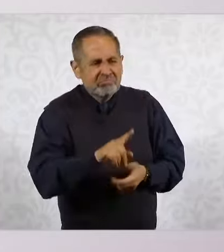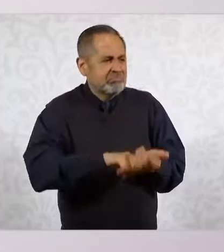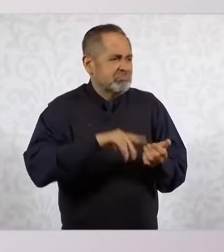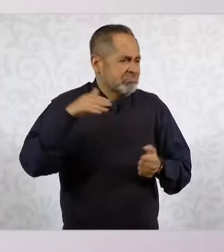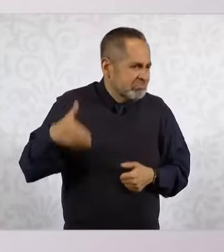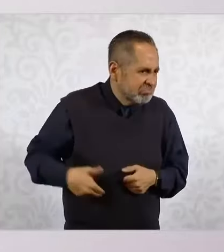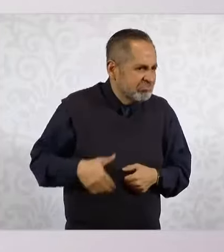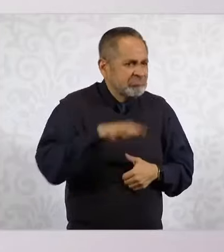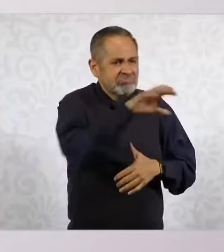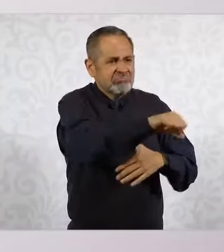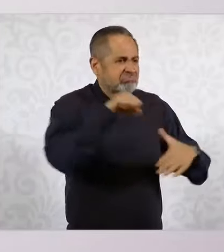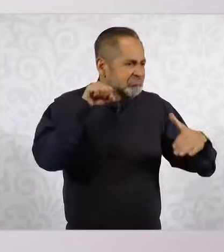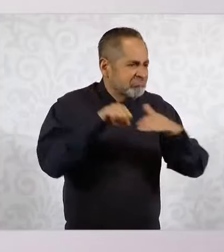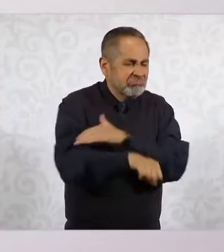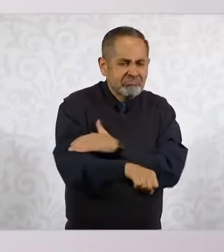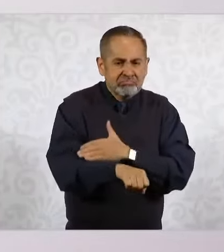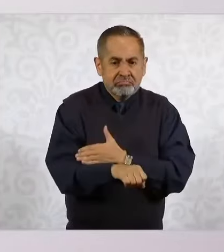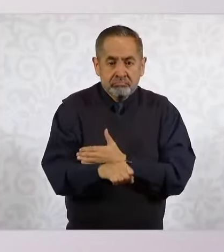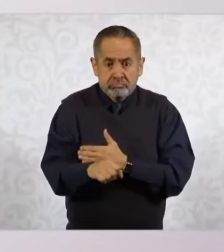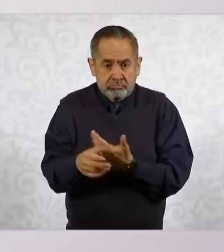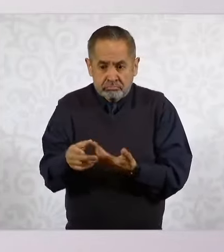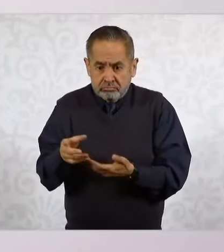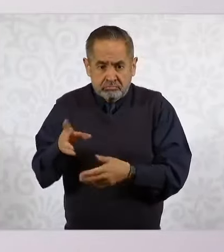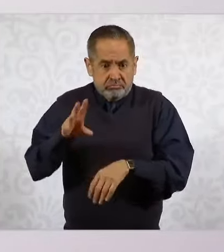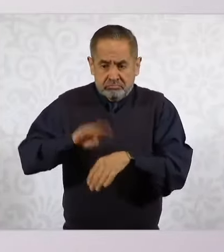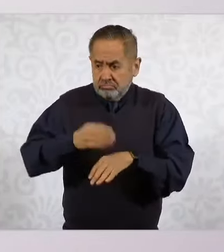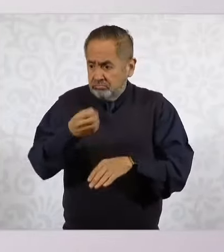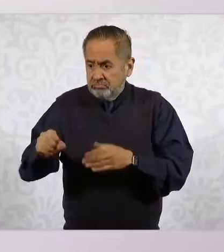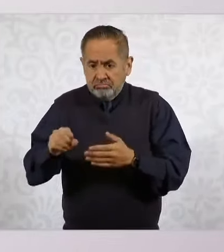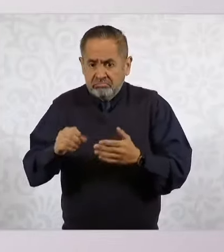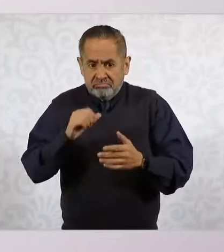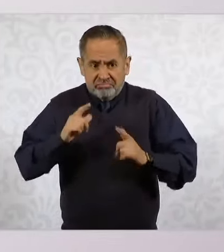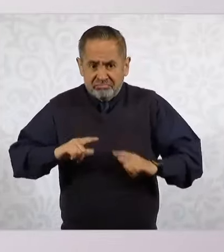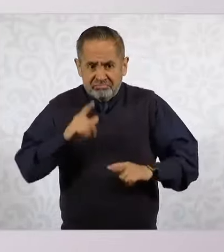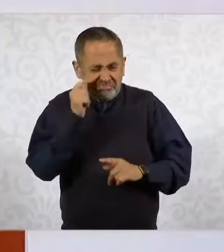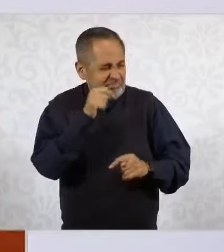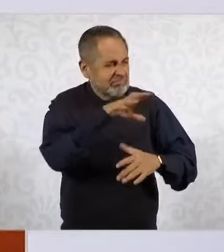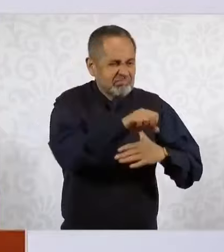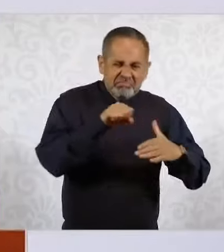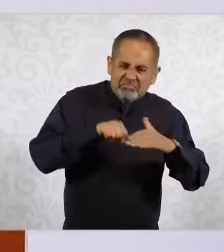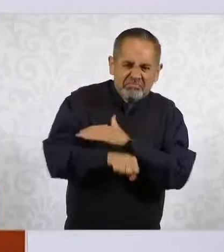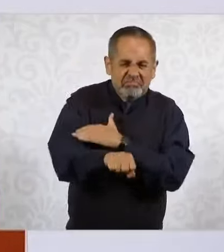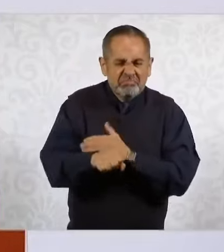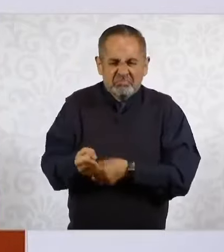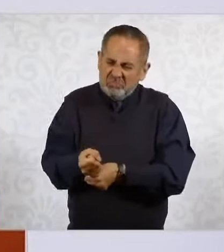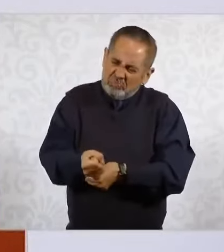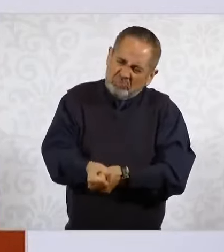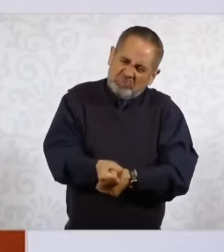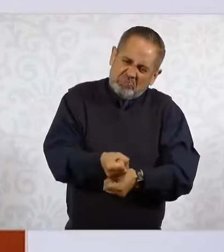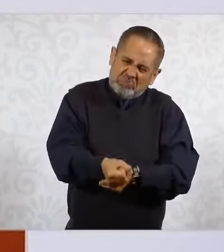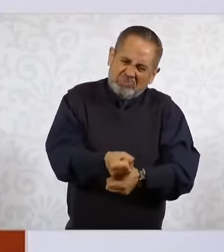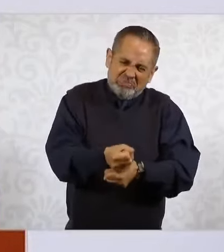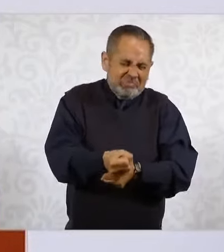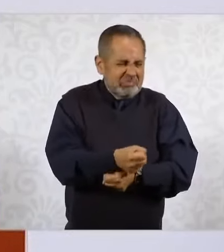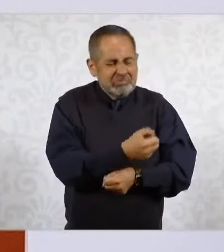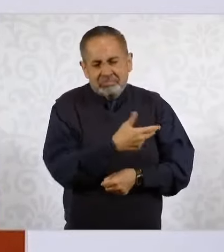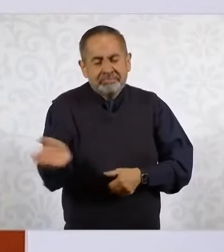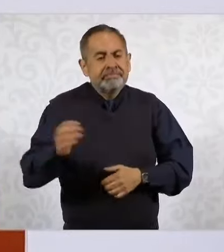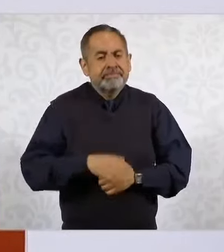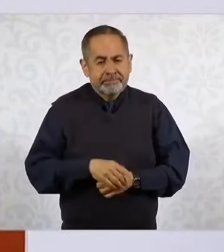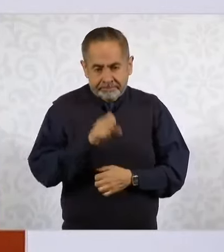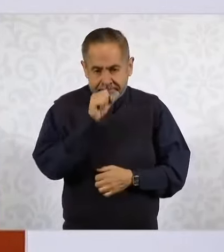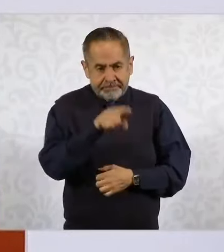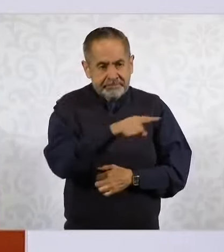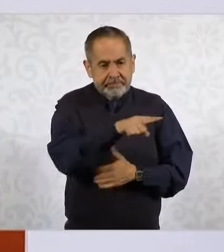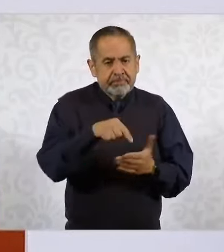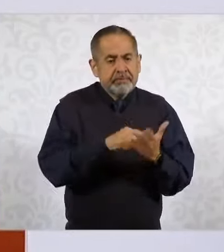detenidos extrajudicialmente y torturados. Con la masacre de Tlatelolco